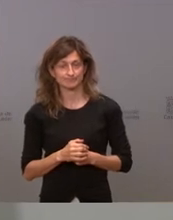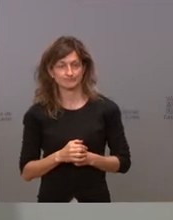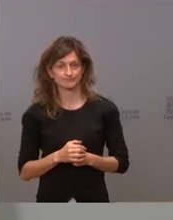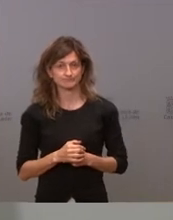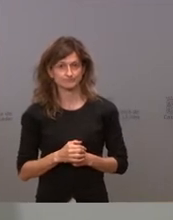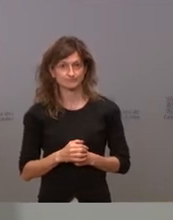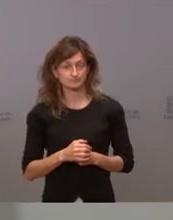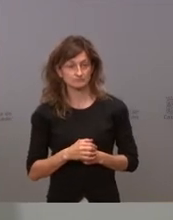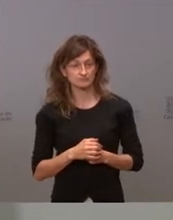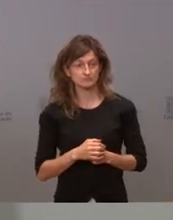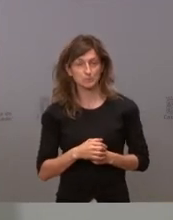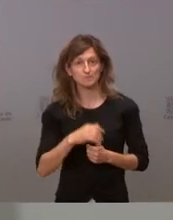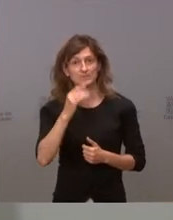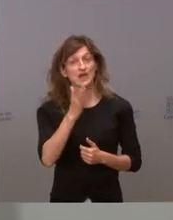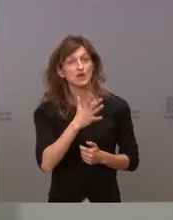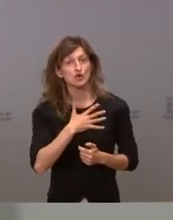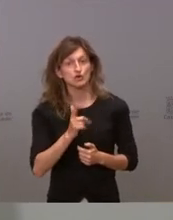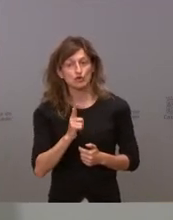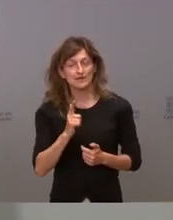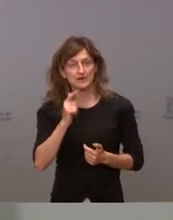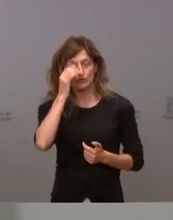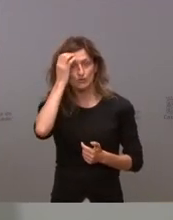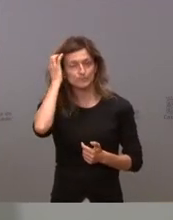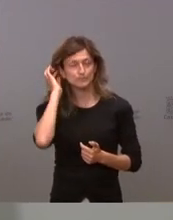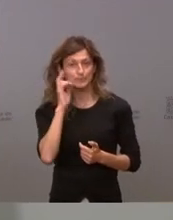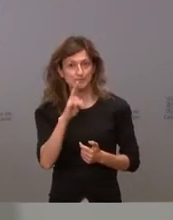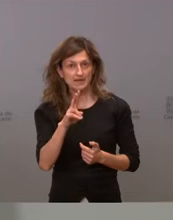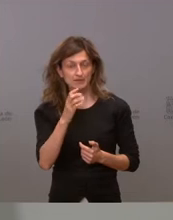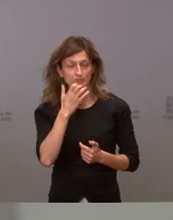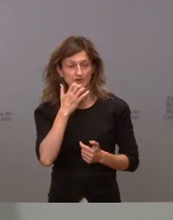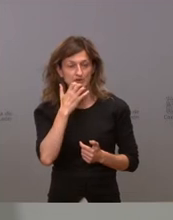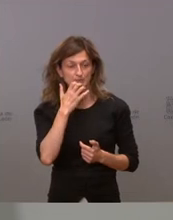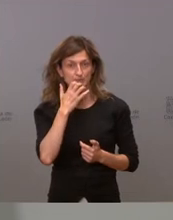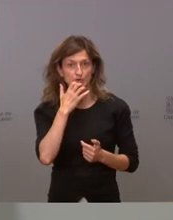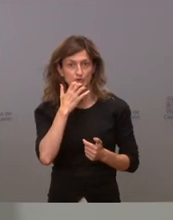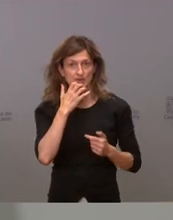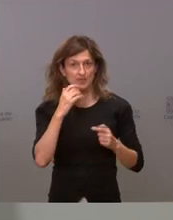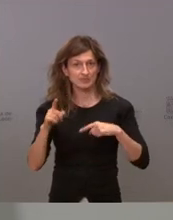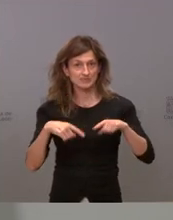que se produzca lo que hemos dicho que se iba a producir y que hemos visto producirse que es el desplazamiento